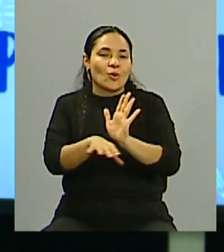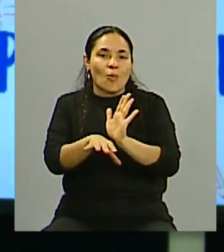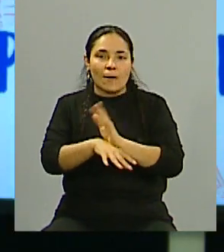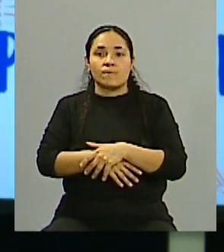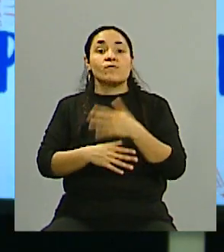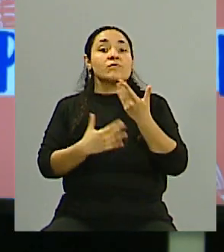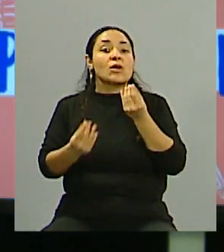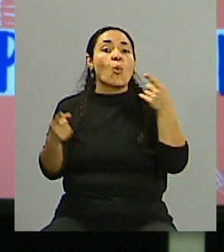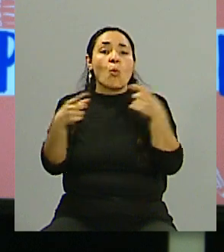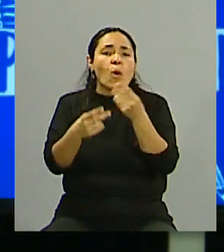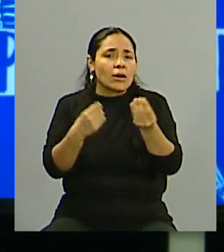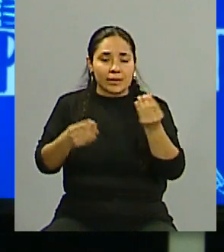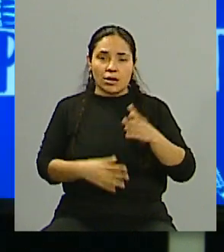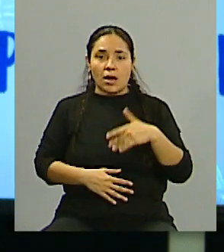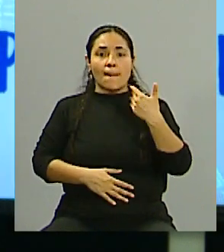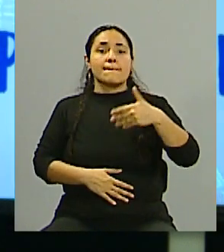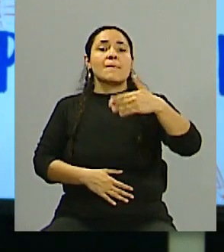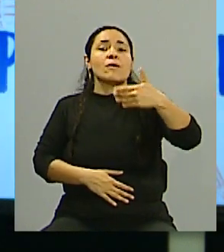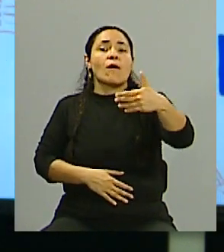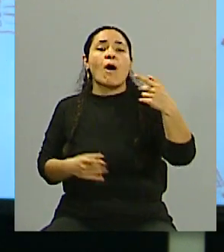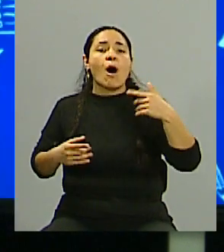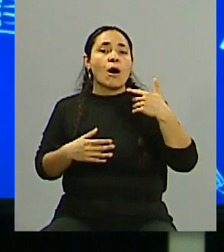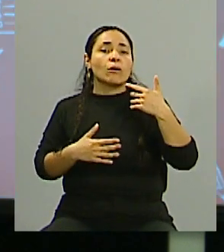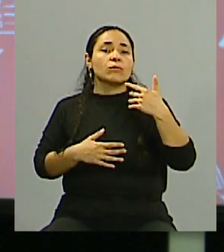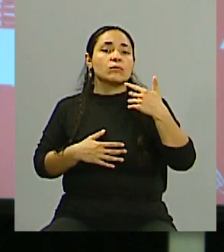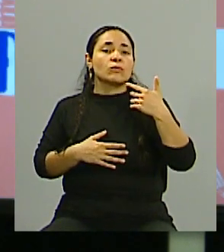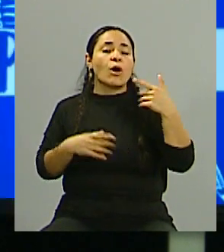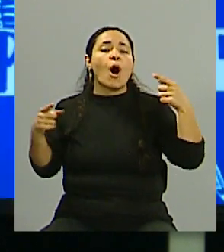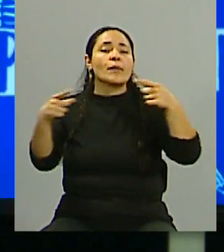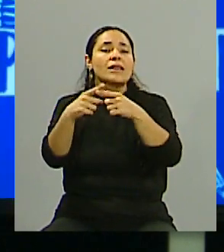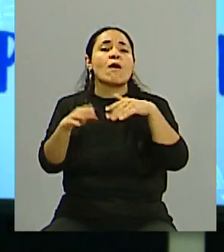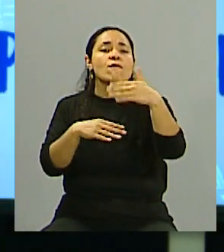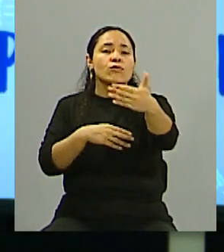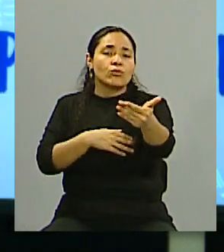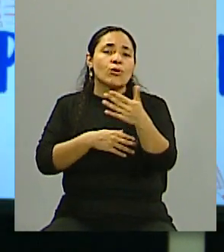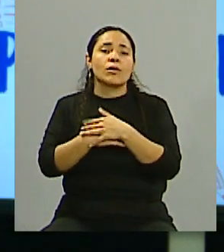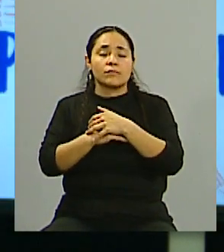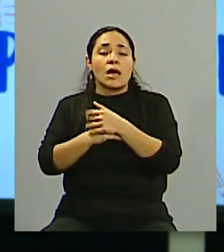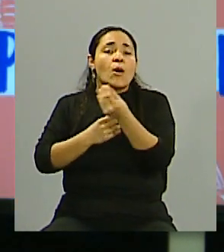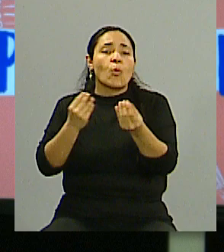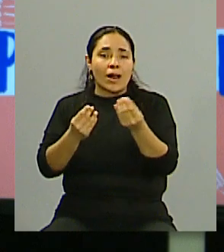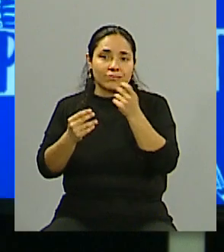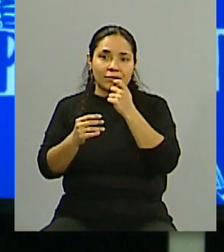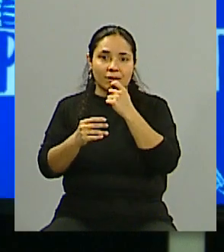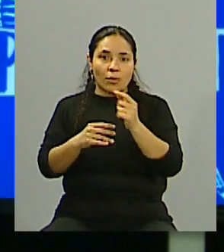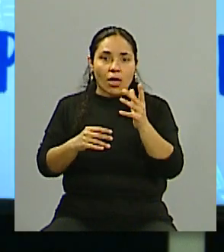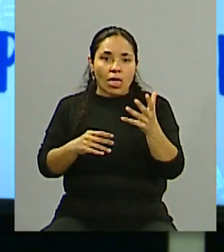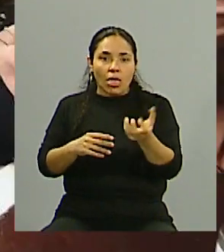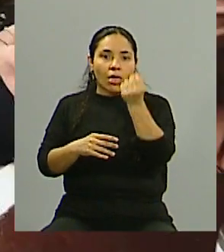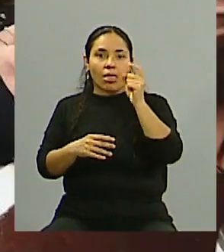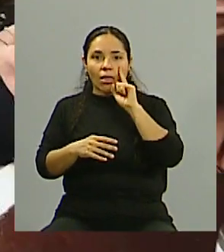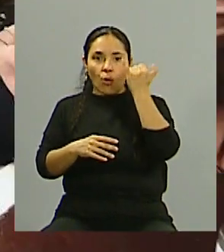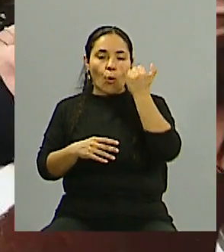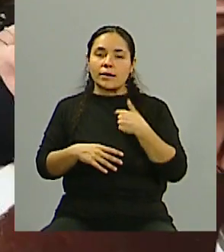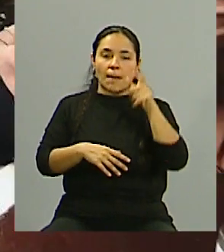el mundo digital, distinguir una persona humana de un bot o de un meta humano digital que se están desarrollando ahora. Y eso